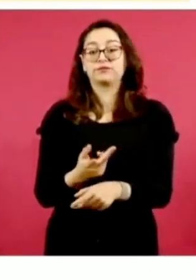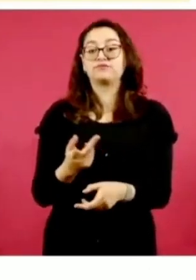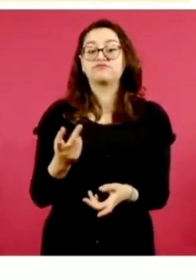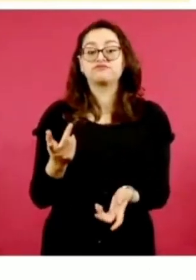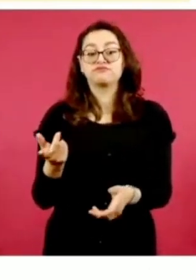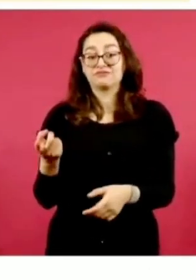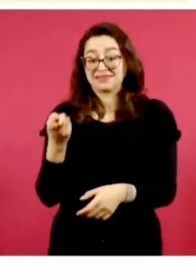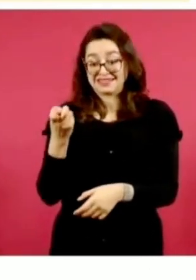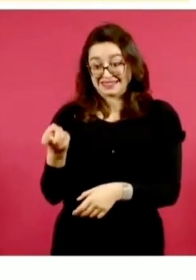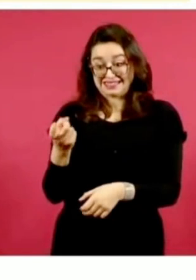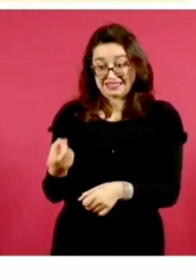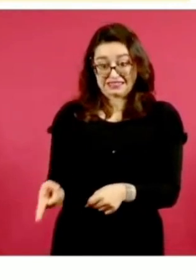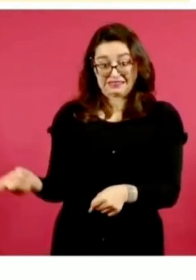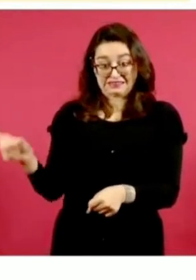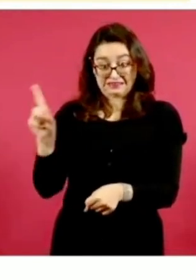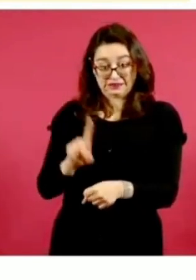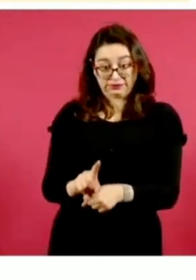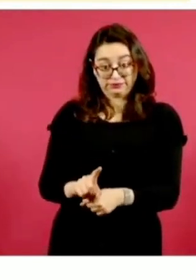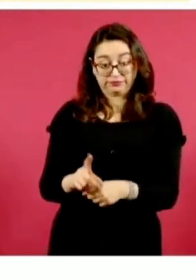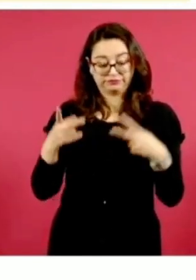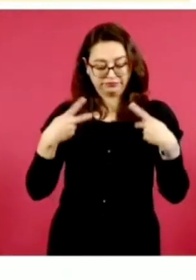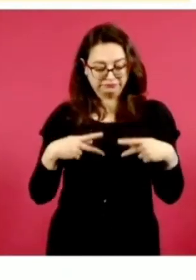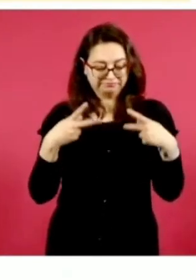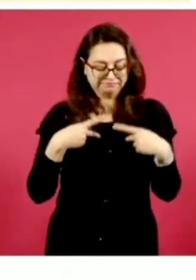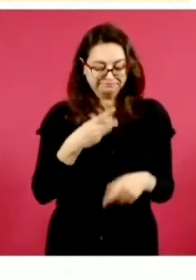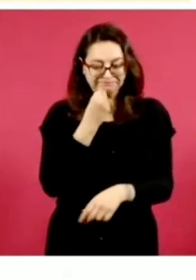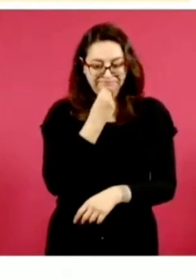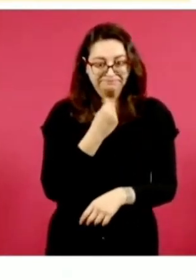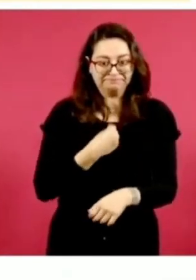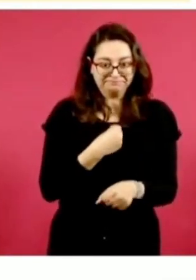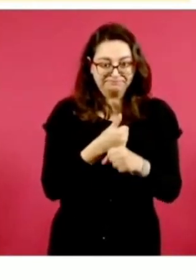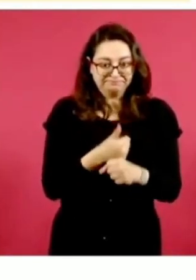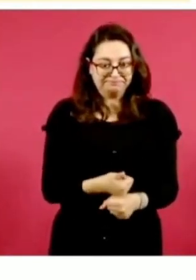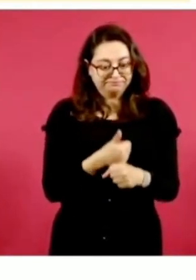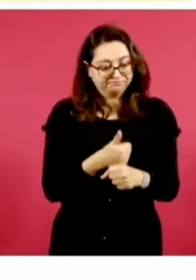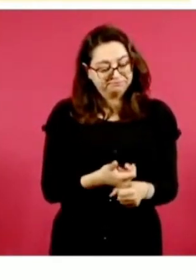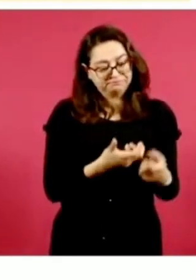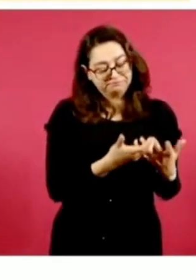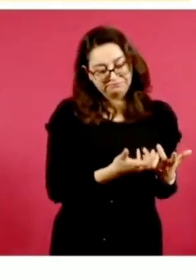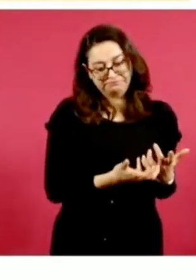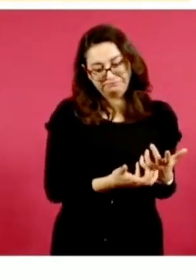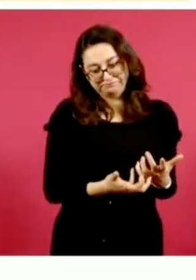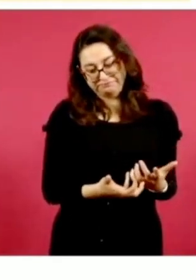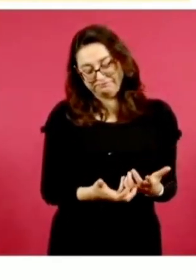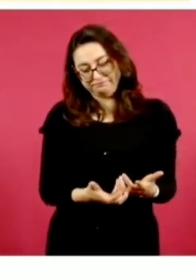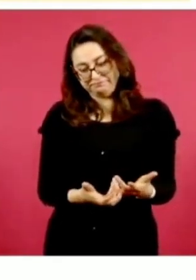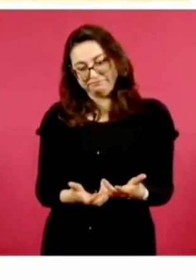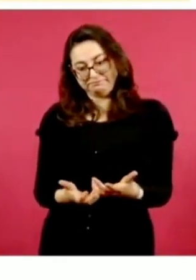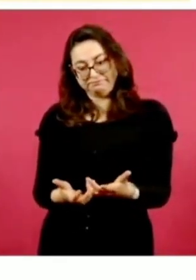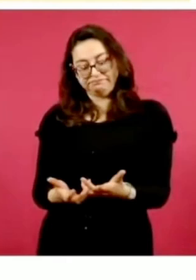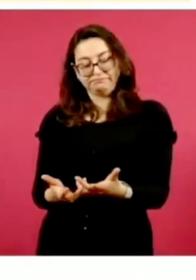a un anexo, es un centro conocido como Centro de Regeneración Adulam,